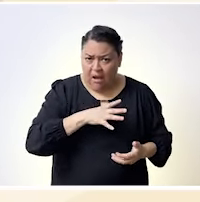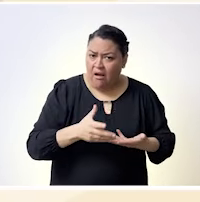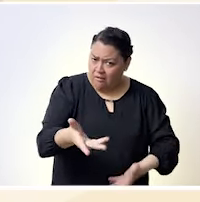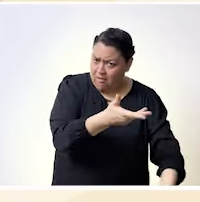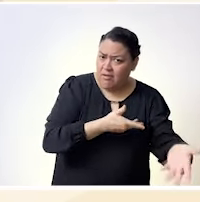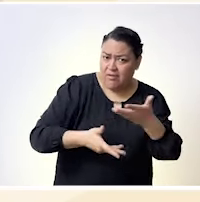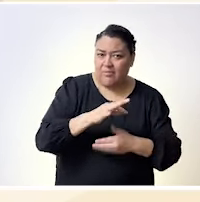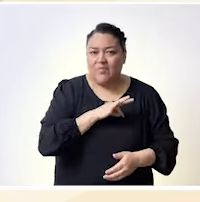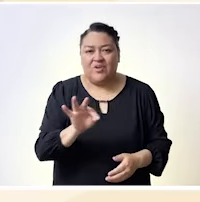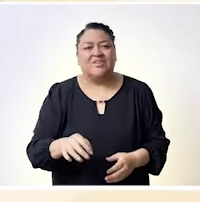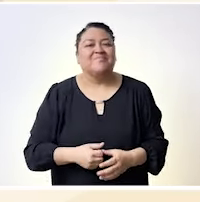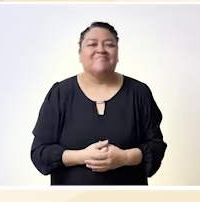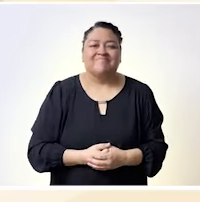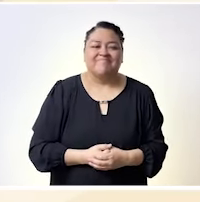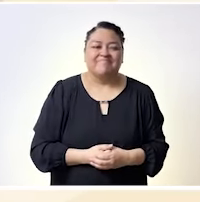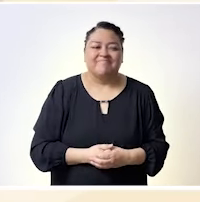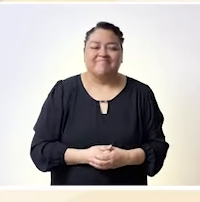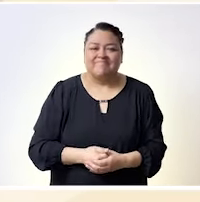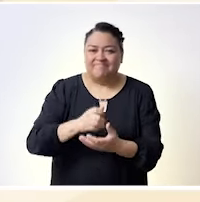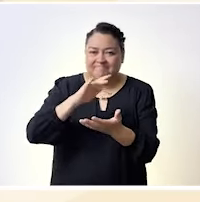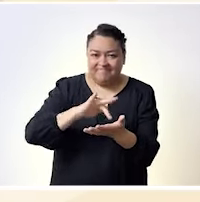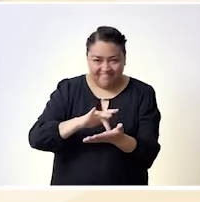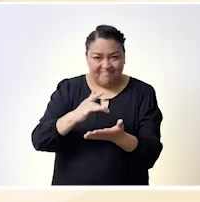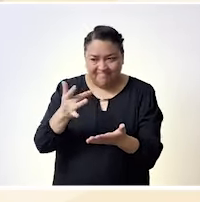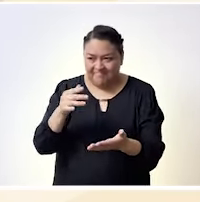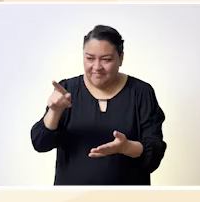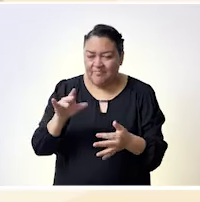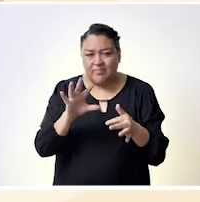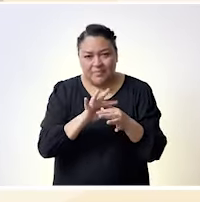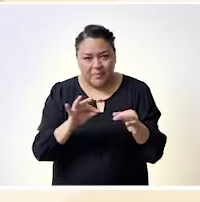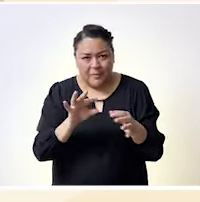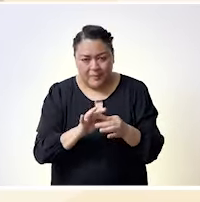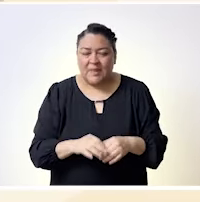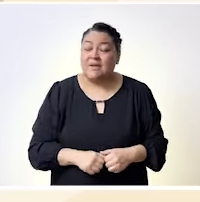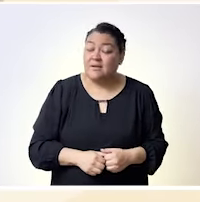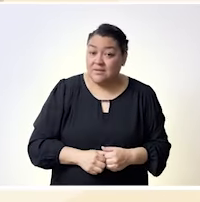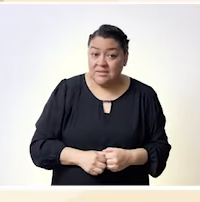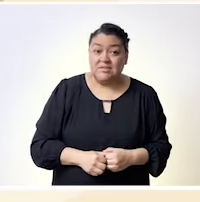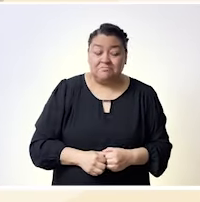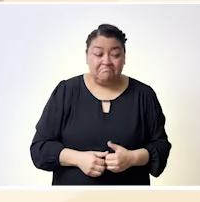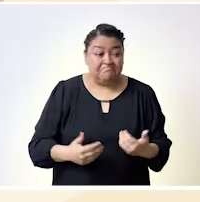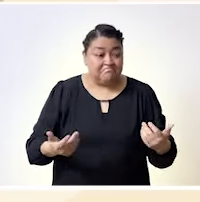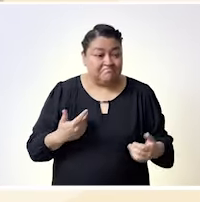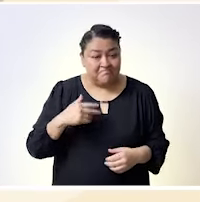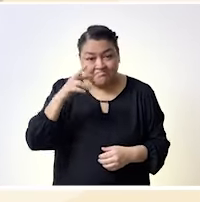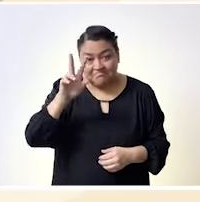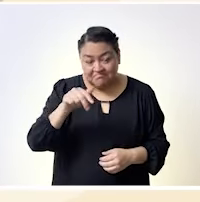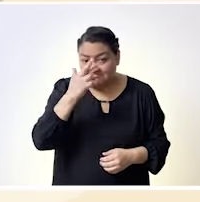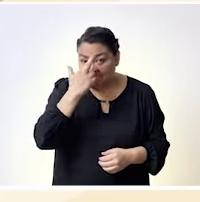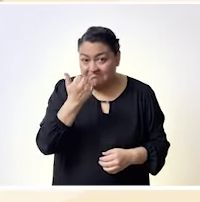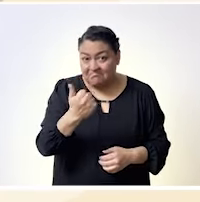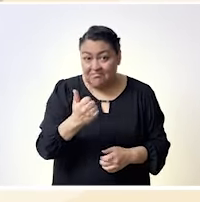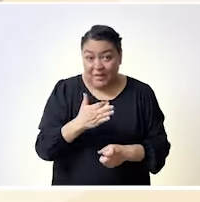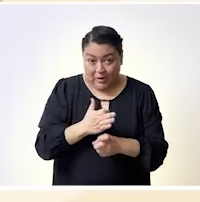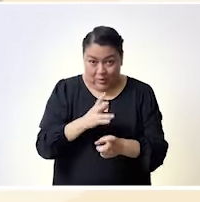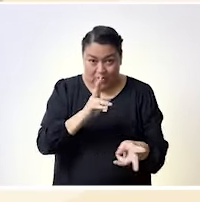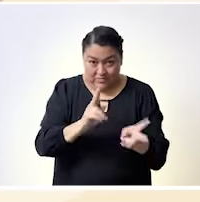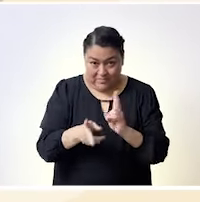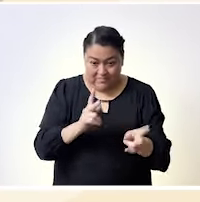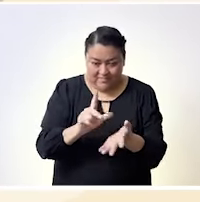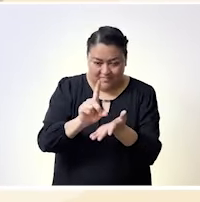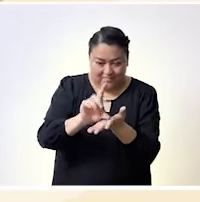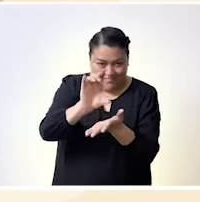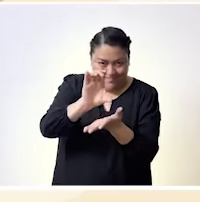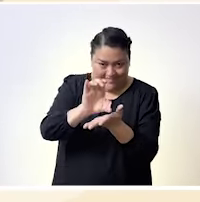discapacidad. Muchísimas gracias por tu desafortunación. Ahora damos la palabra a Itzel para que nos puedas compartir